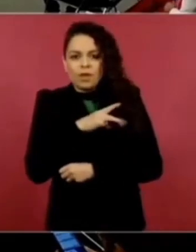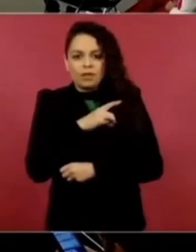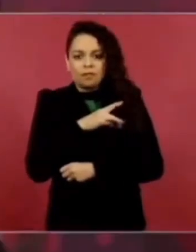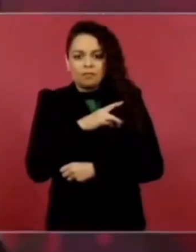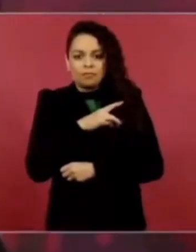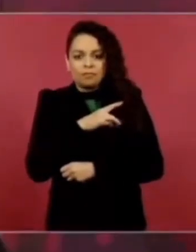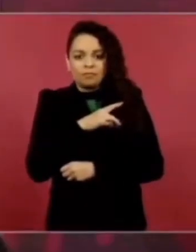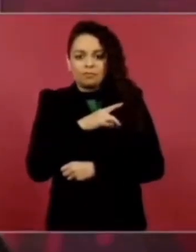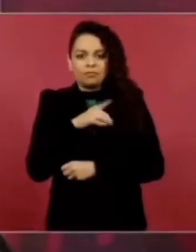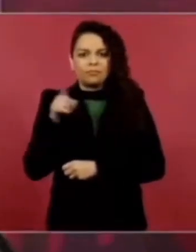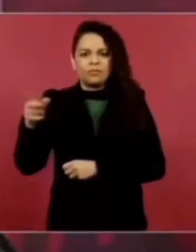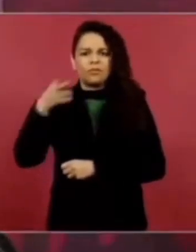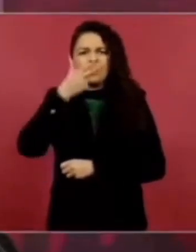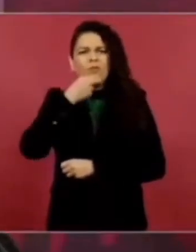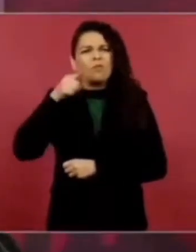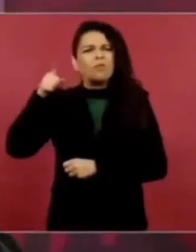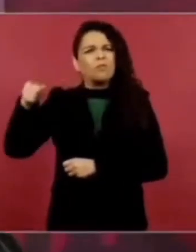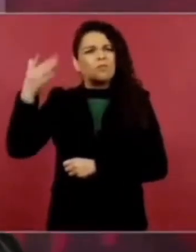Carreño Carlón.